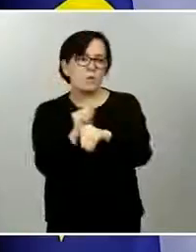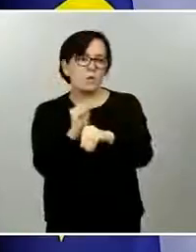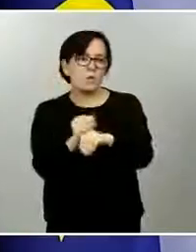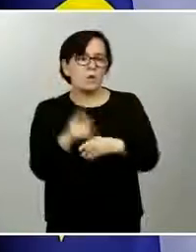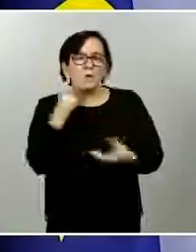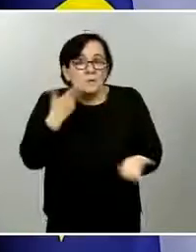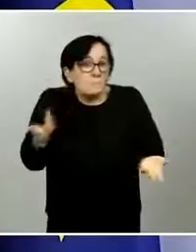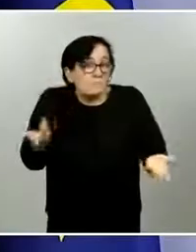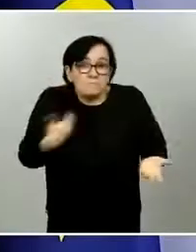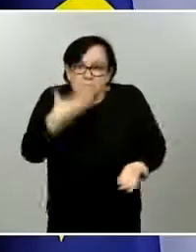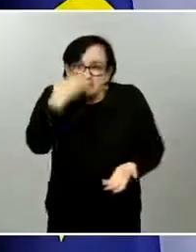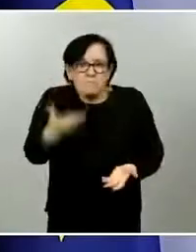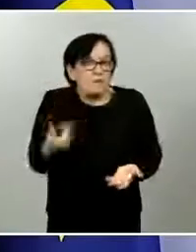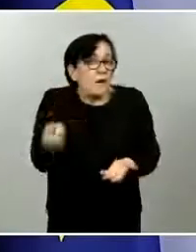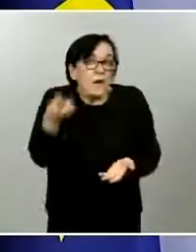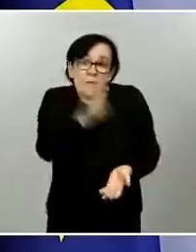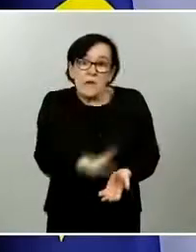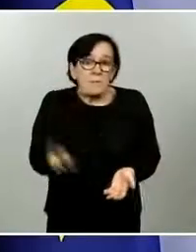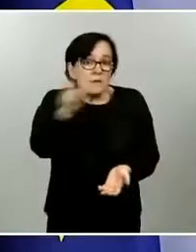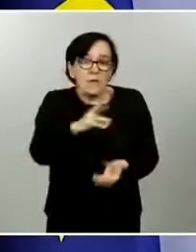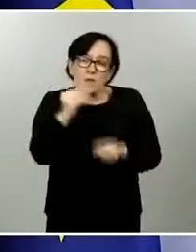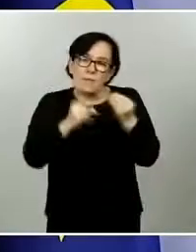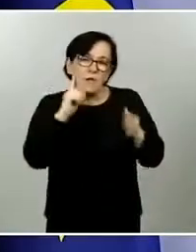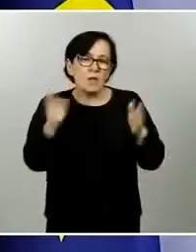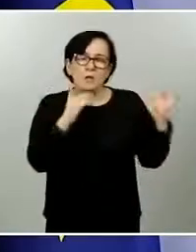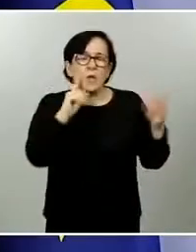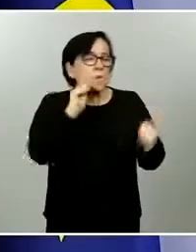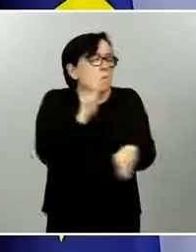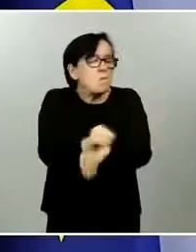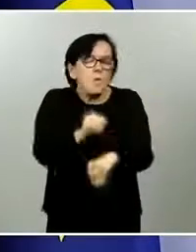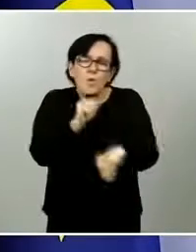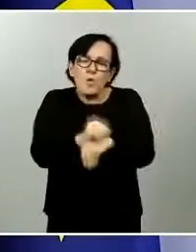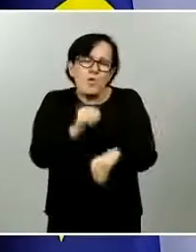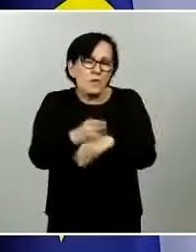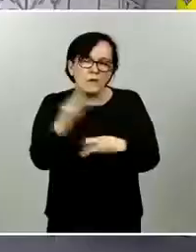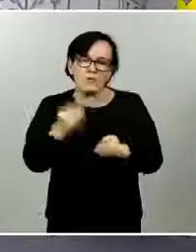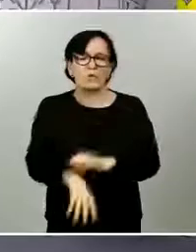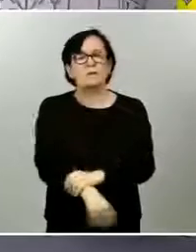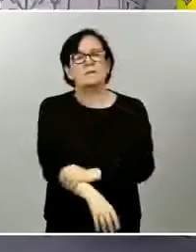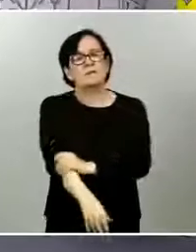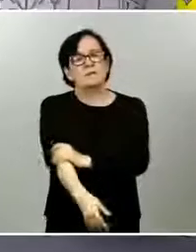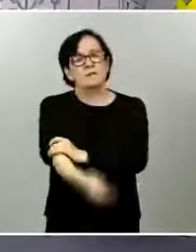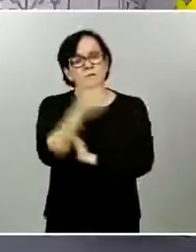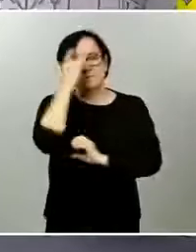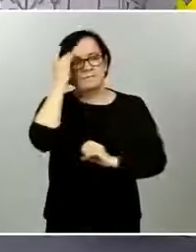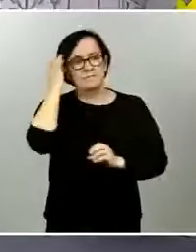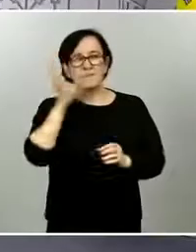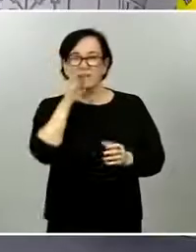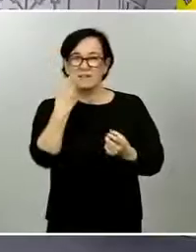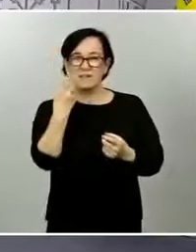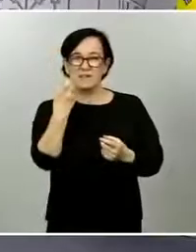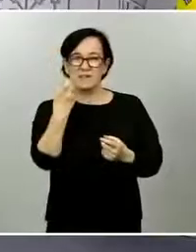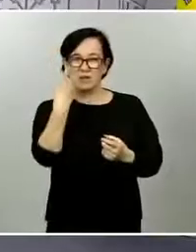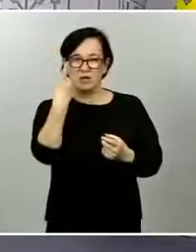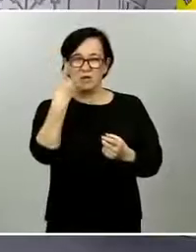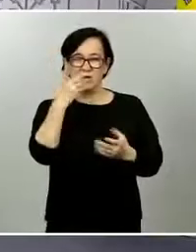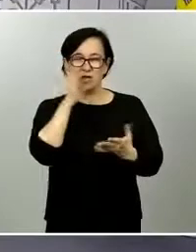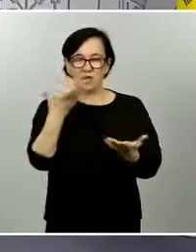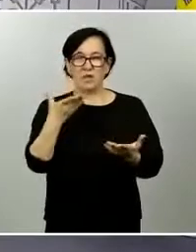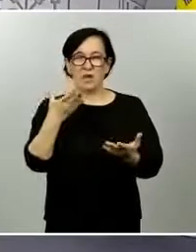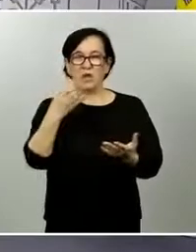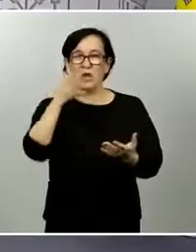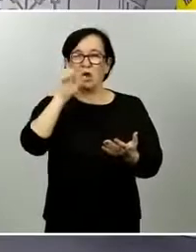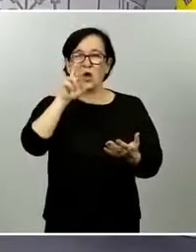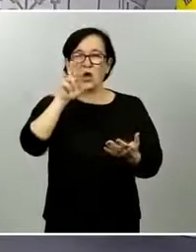base a los nuevos datos con el mismo detenimiento que hemos hecho y siempre siempre siempre con criterios de máxima prudencia a mí me sería mal decirlo pero es como